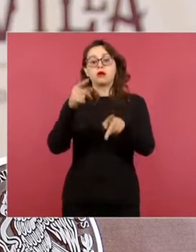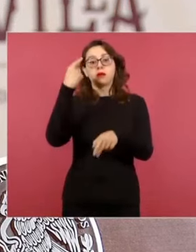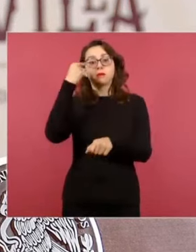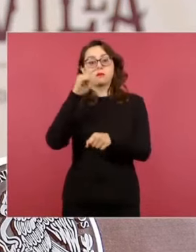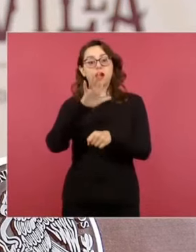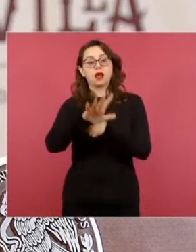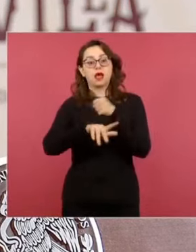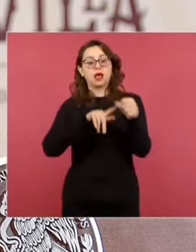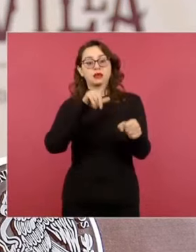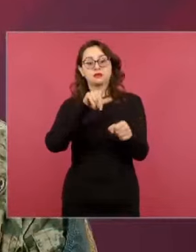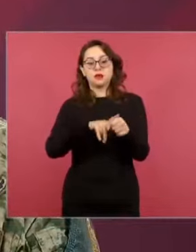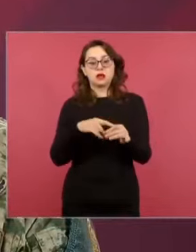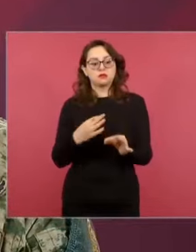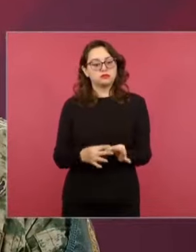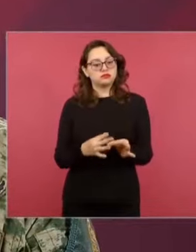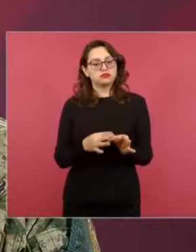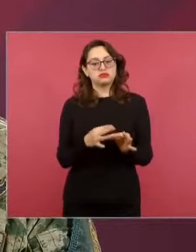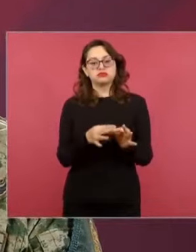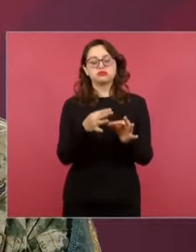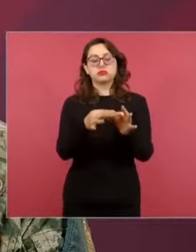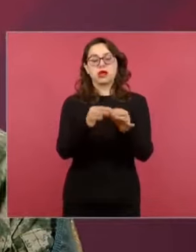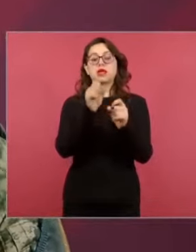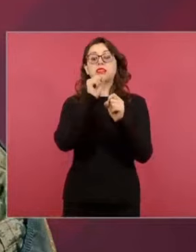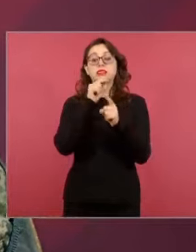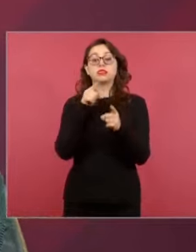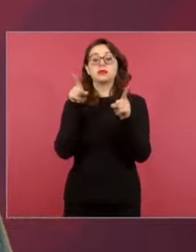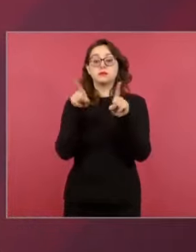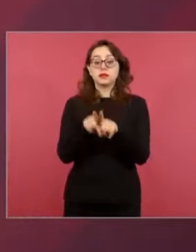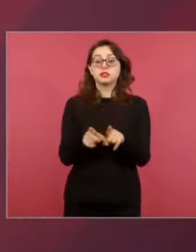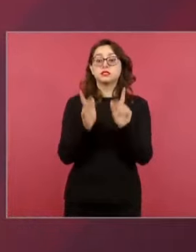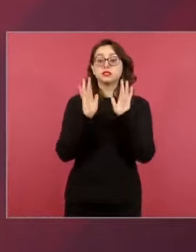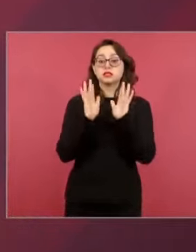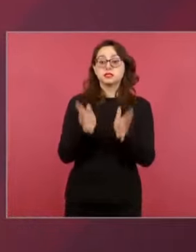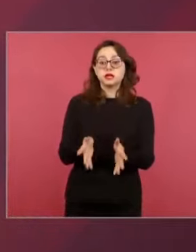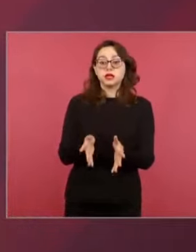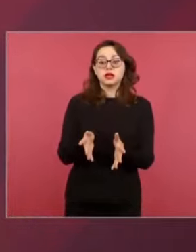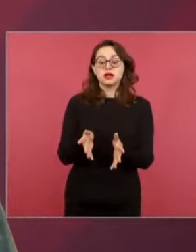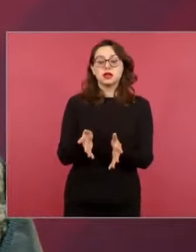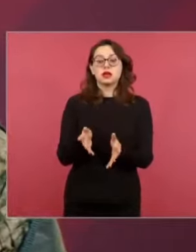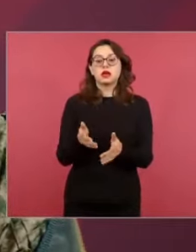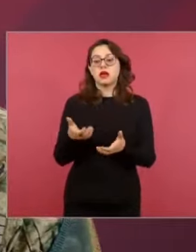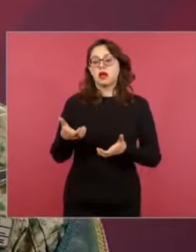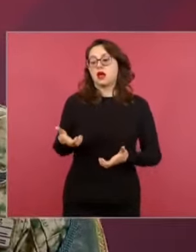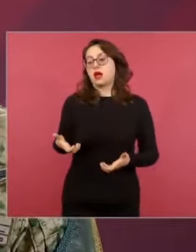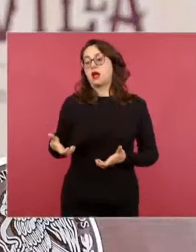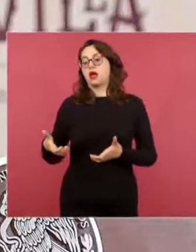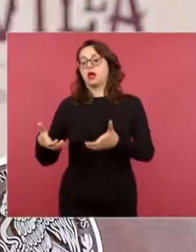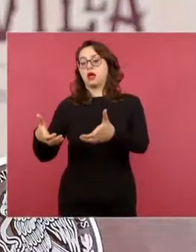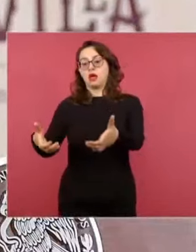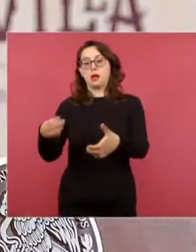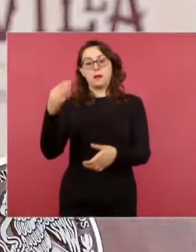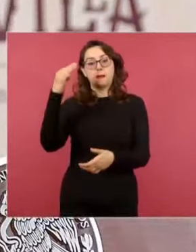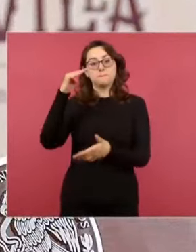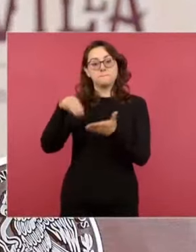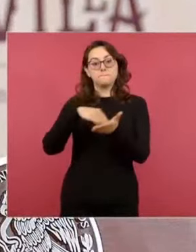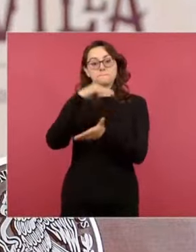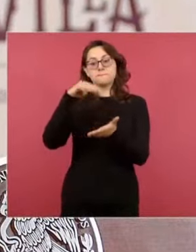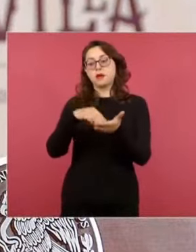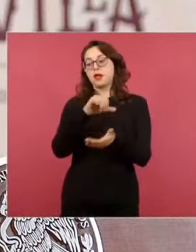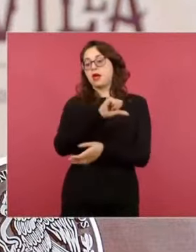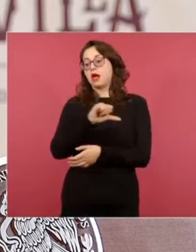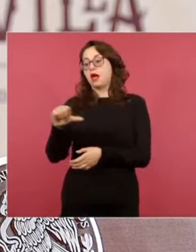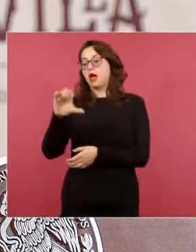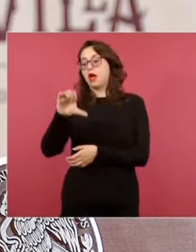se requieren en este tramo. También contamos ya prácticamente con la conclusión de la autopista Mérida-Cancún de